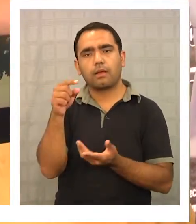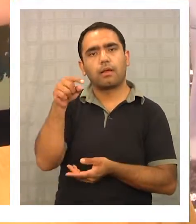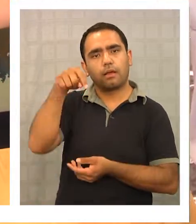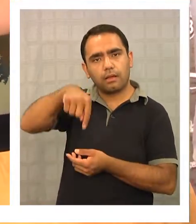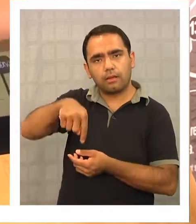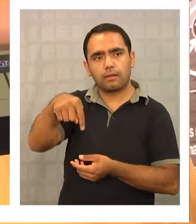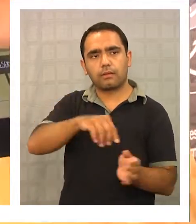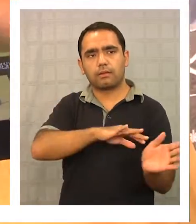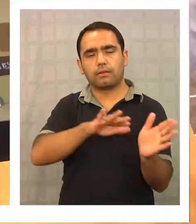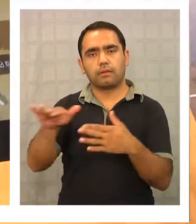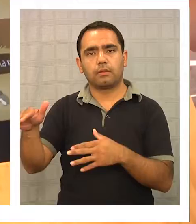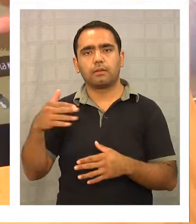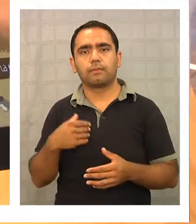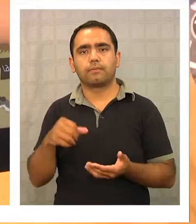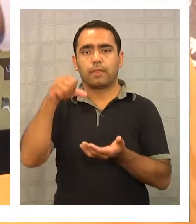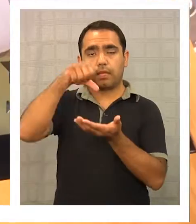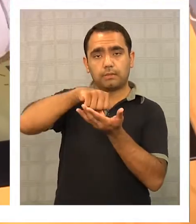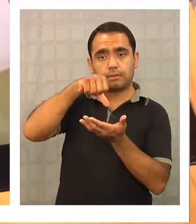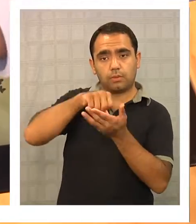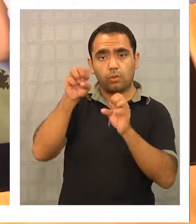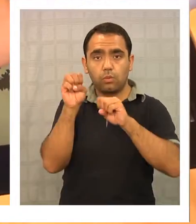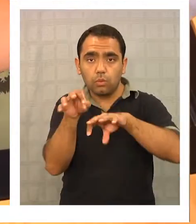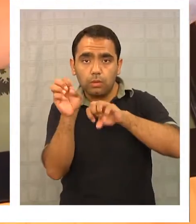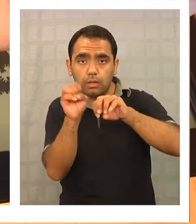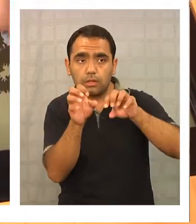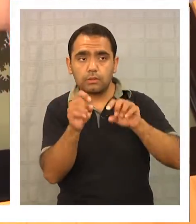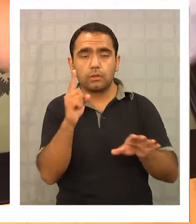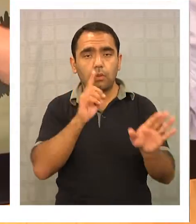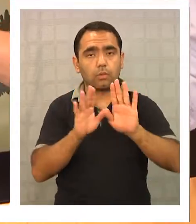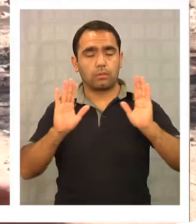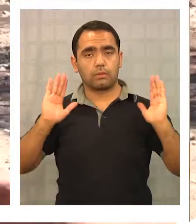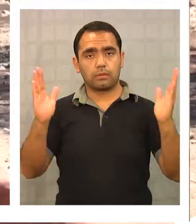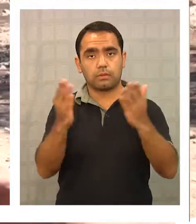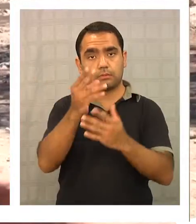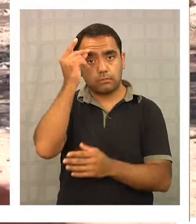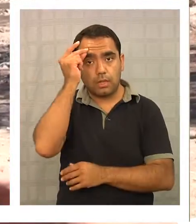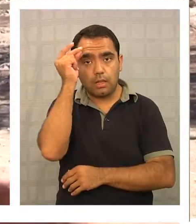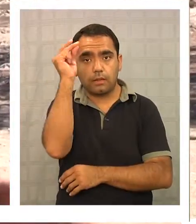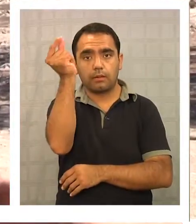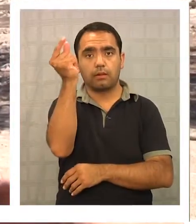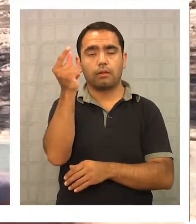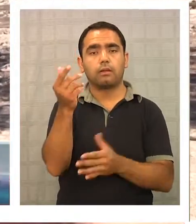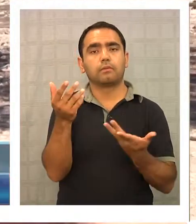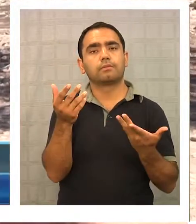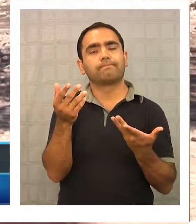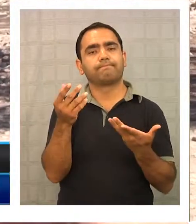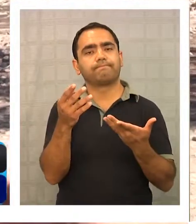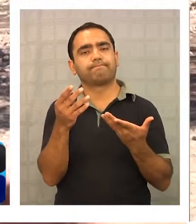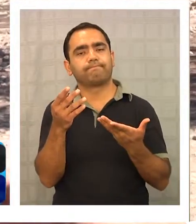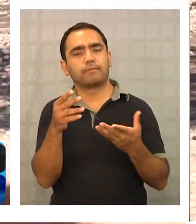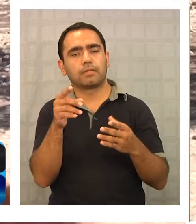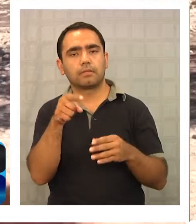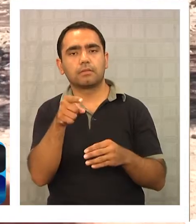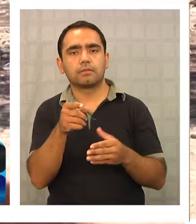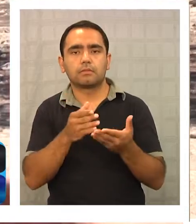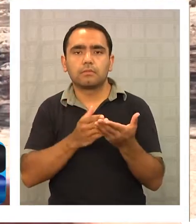ley del bosque nativo. El Centro de Educación Ambiental es una iniciativa que nace como parte de los compromisos